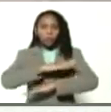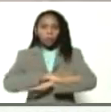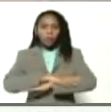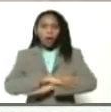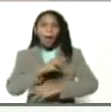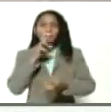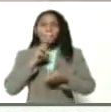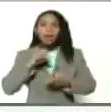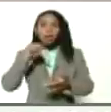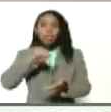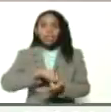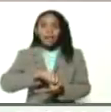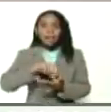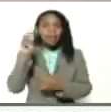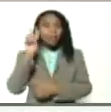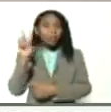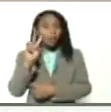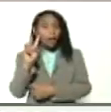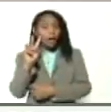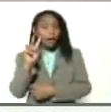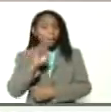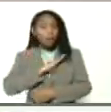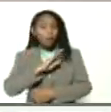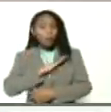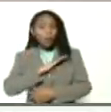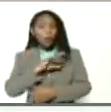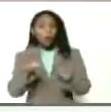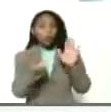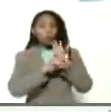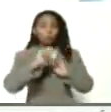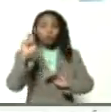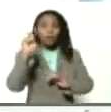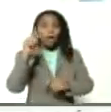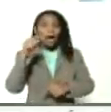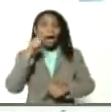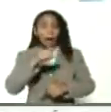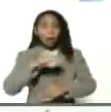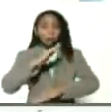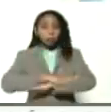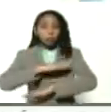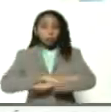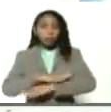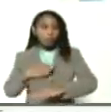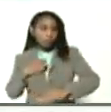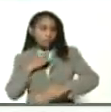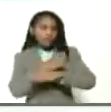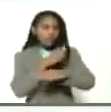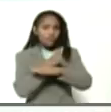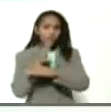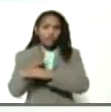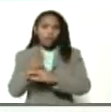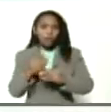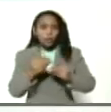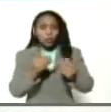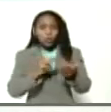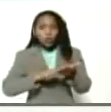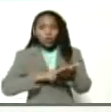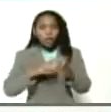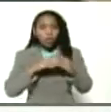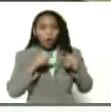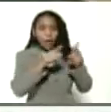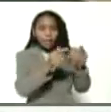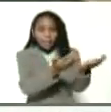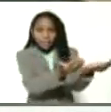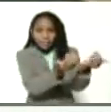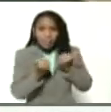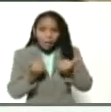banco central de Venezuela ente autónomo constitucional ha actuado para recuperar todo ese dinero para